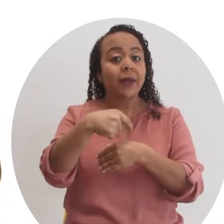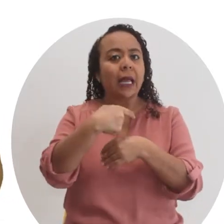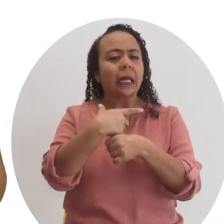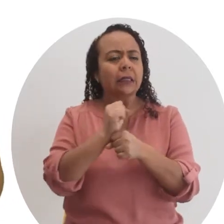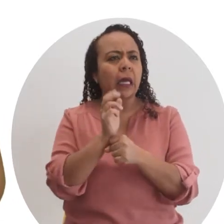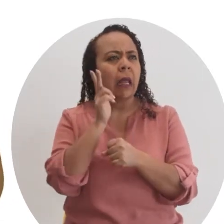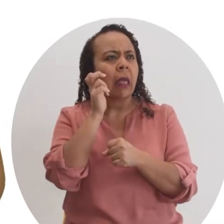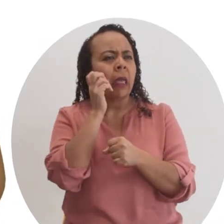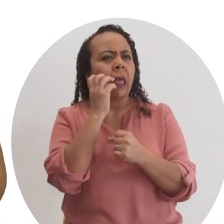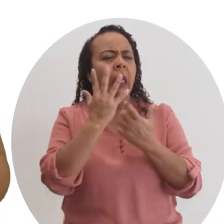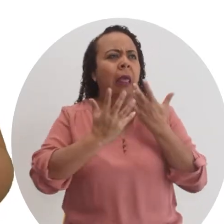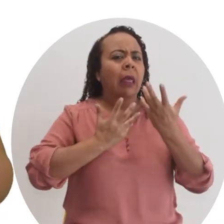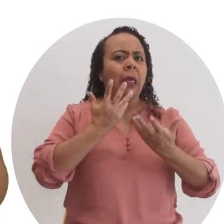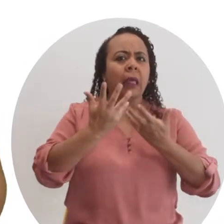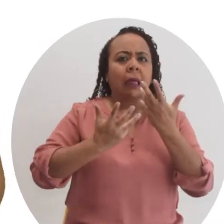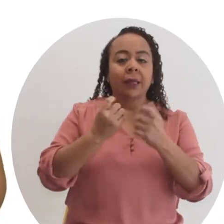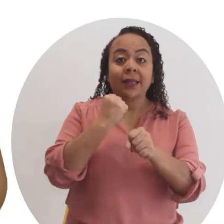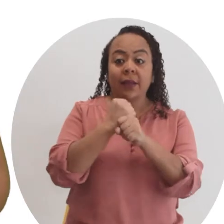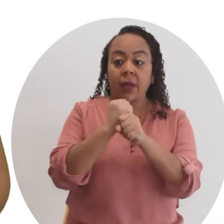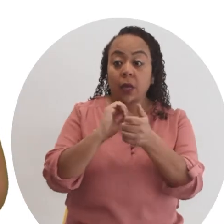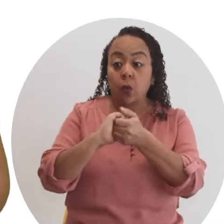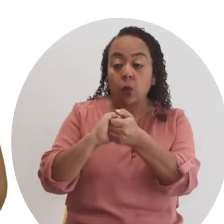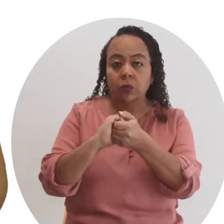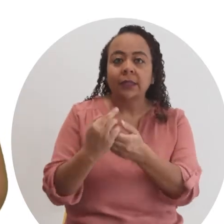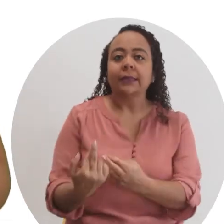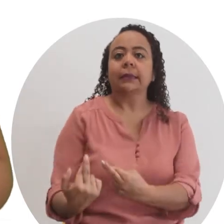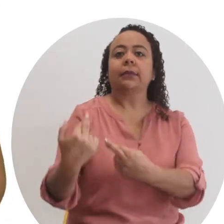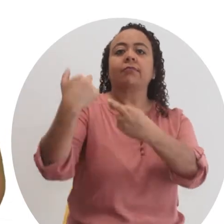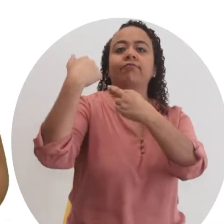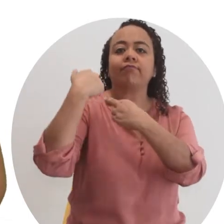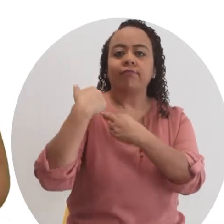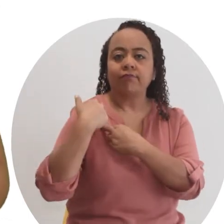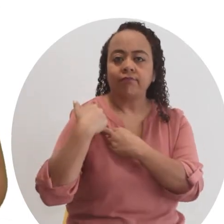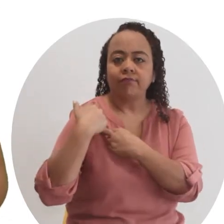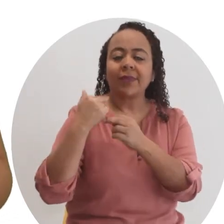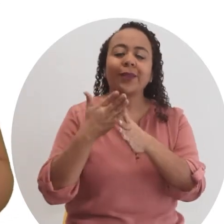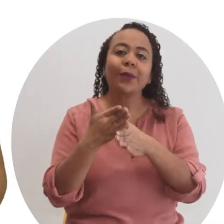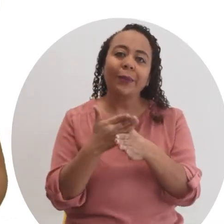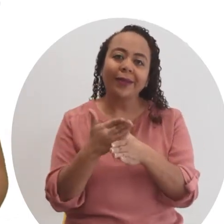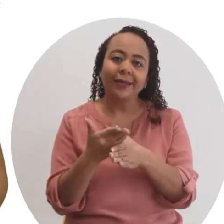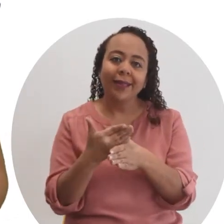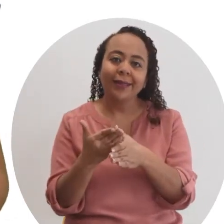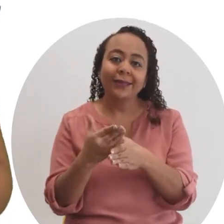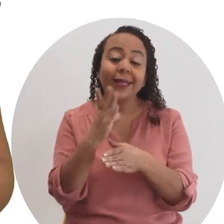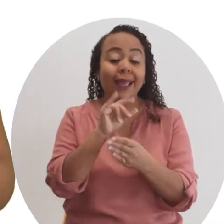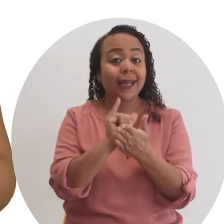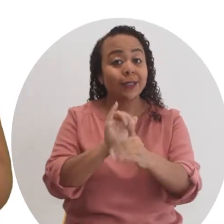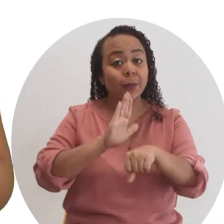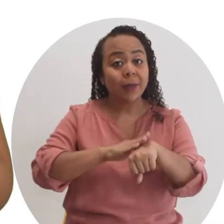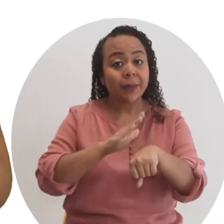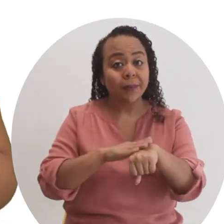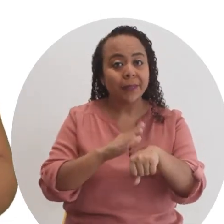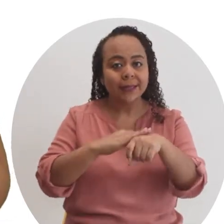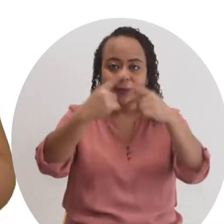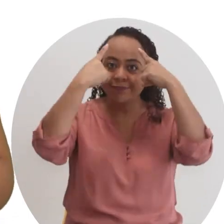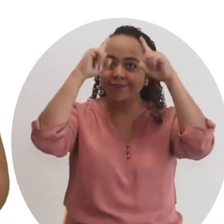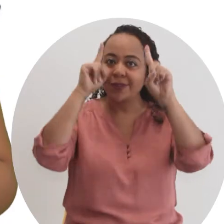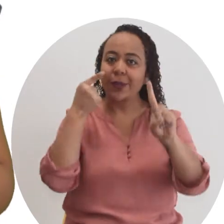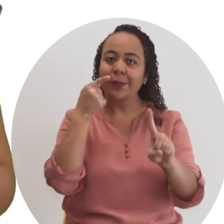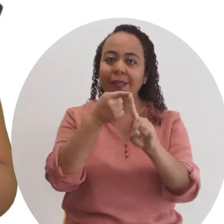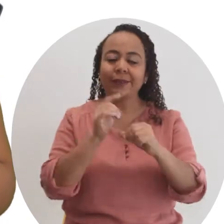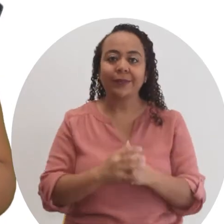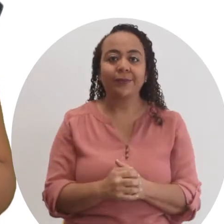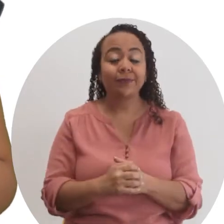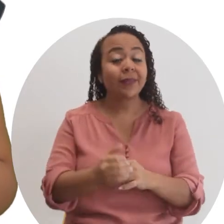hacer suena abrumador, al trabajar juntas, las cargas y responsabilidades son compartidas y eso permite que logren sus